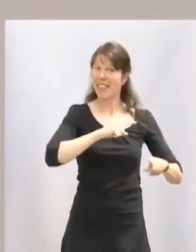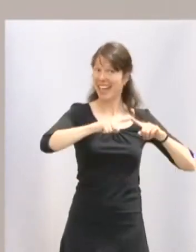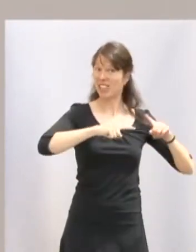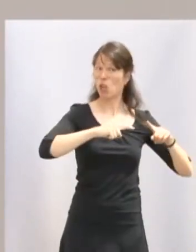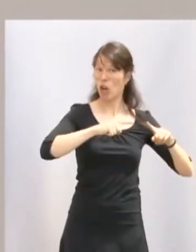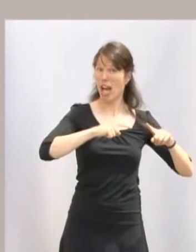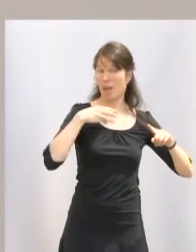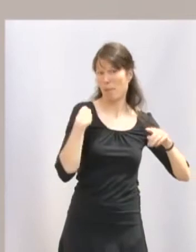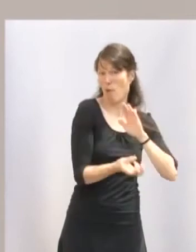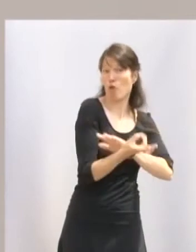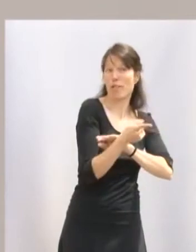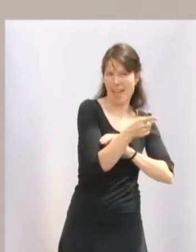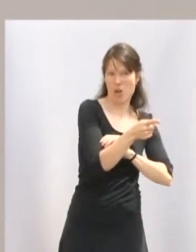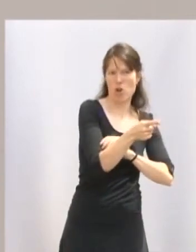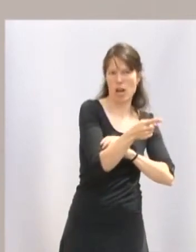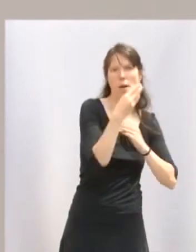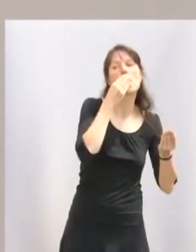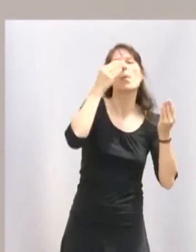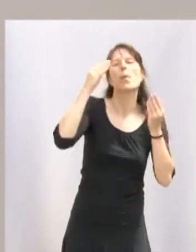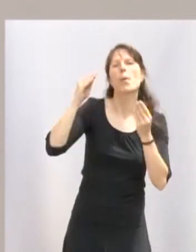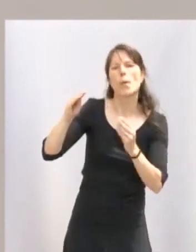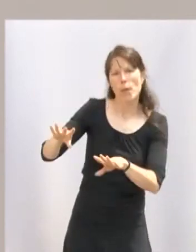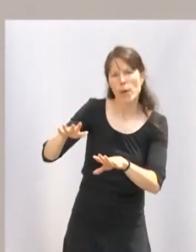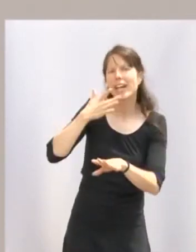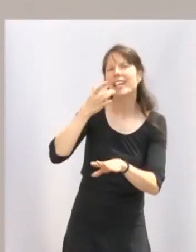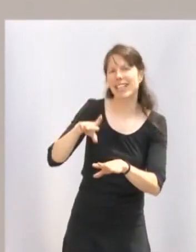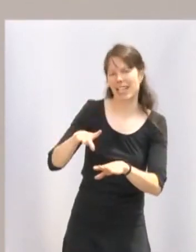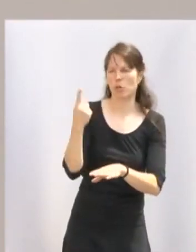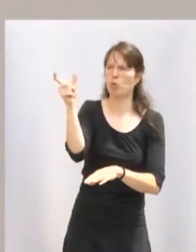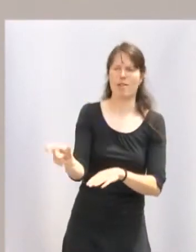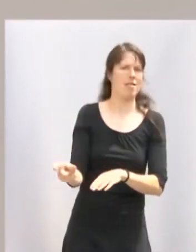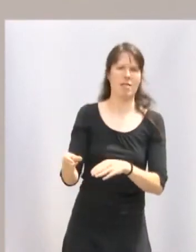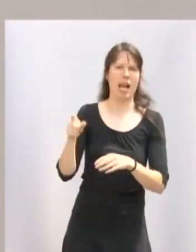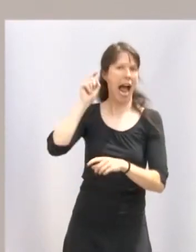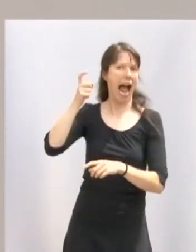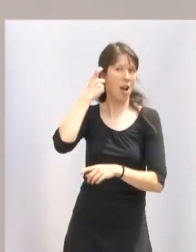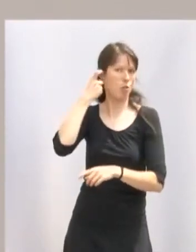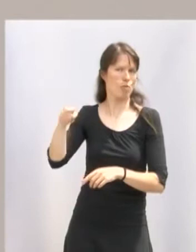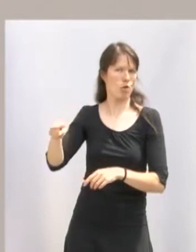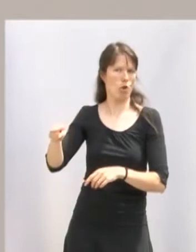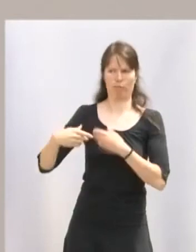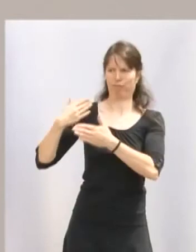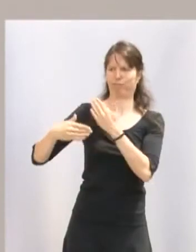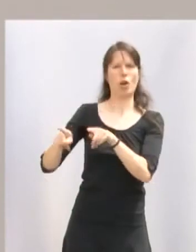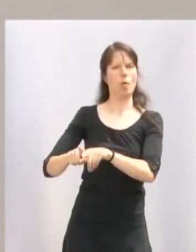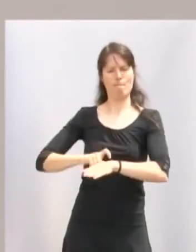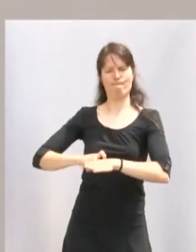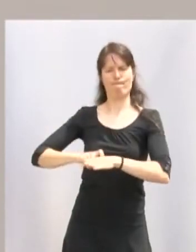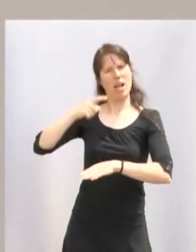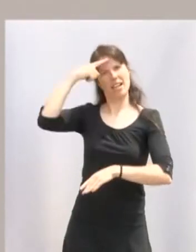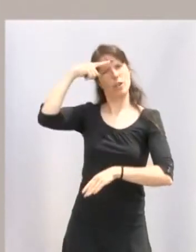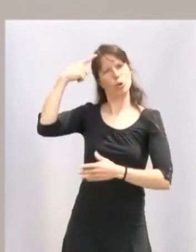fundadora, supo a quien pasar el testigo, a uno de sus aplicados alumnos que lleva en vena el folclore,